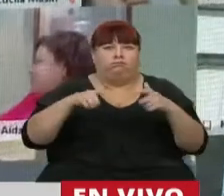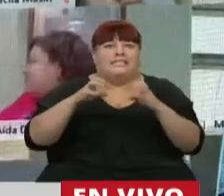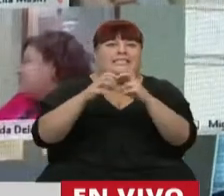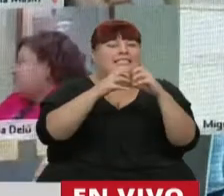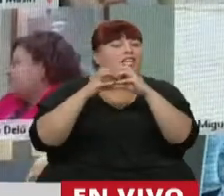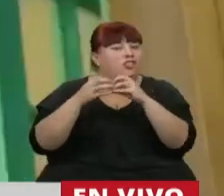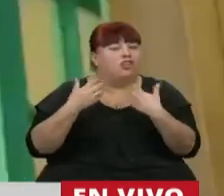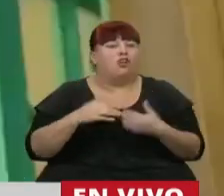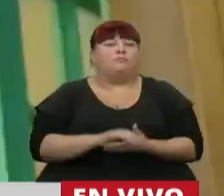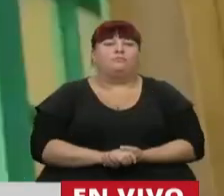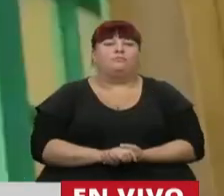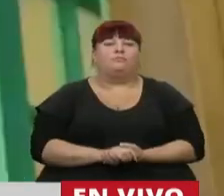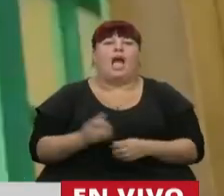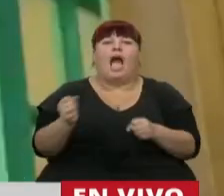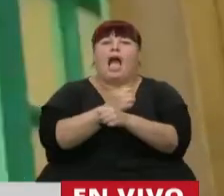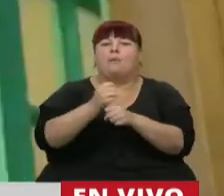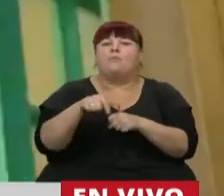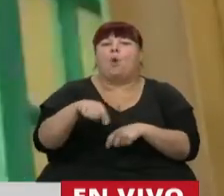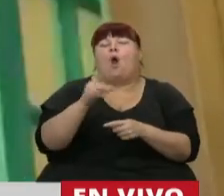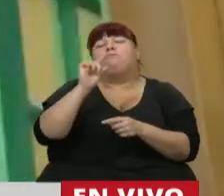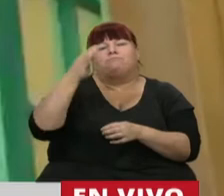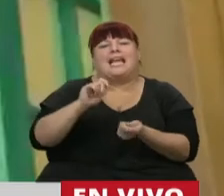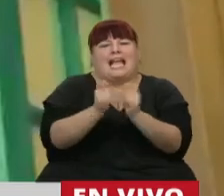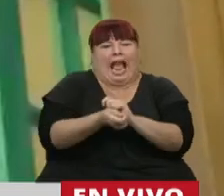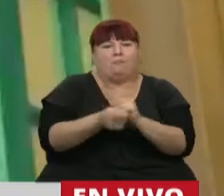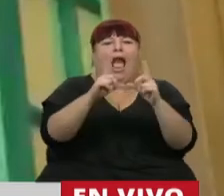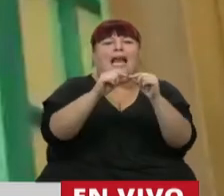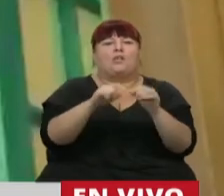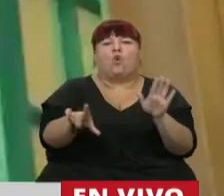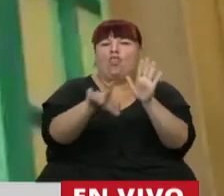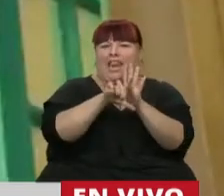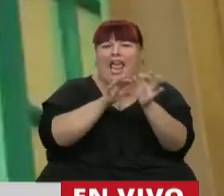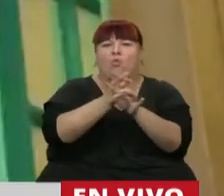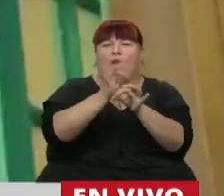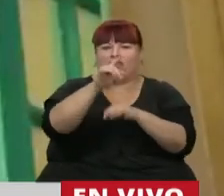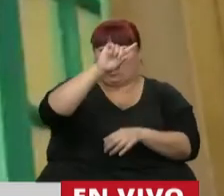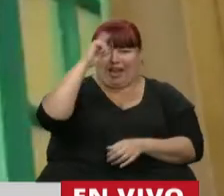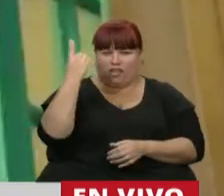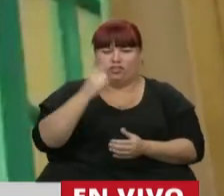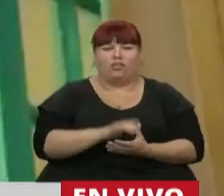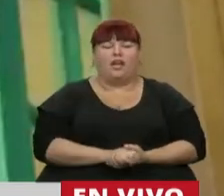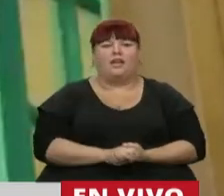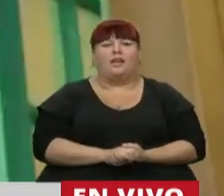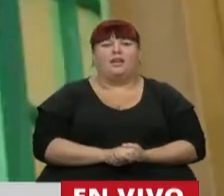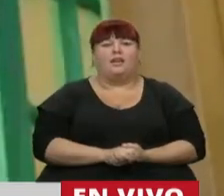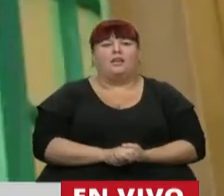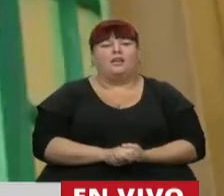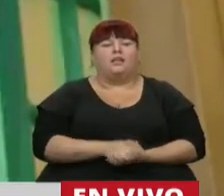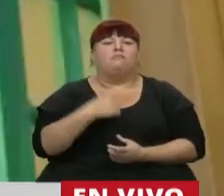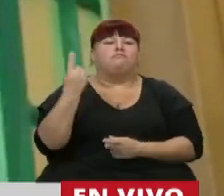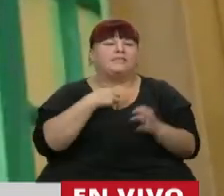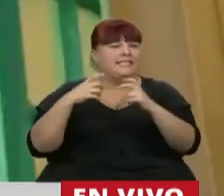sesión donde estamos sancionando, en este caso modificando un artículo de la Ley de Educación Nacional, y que estamos